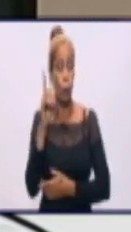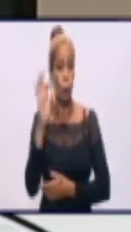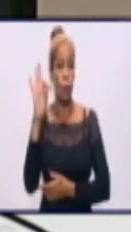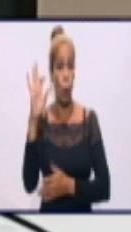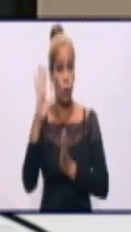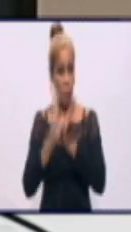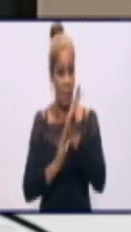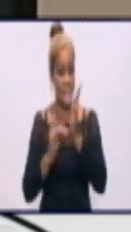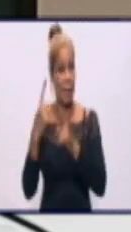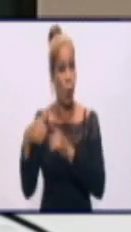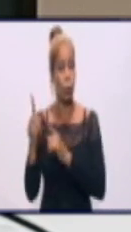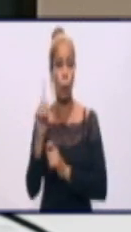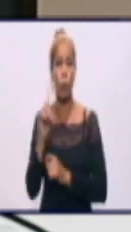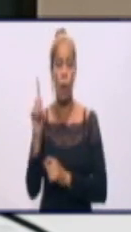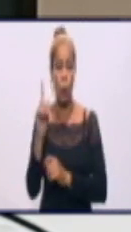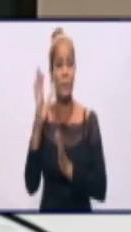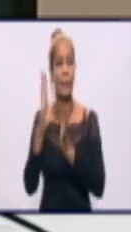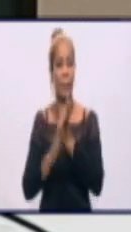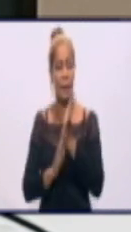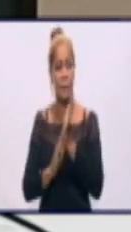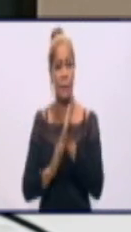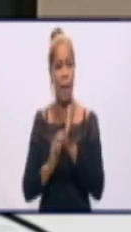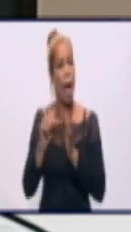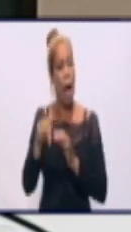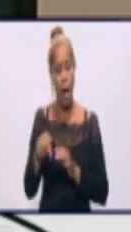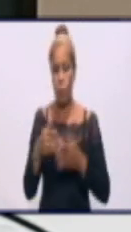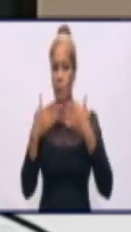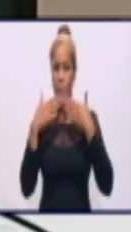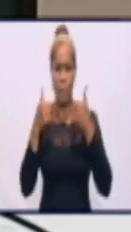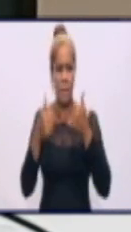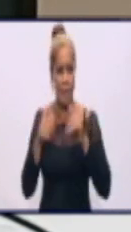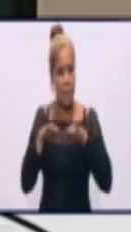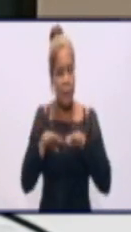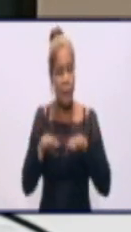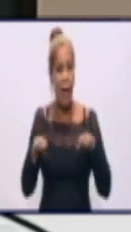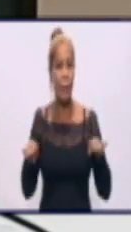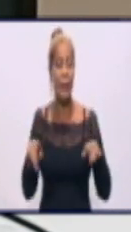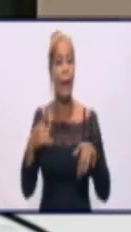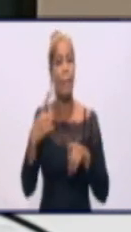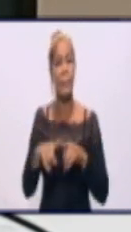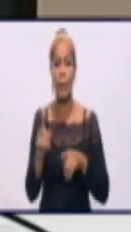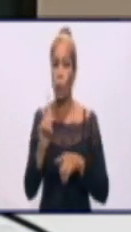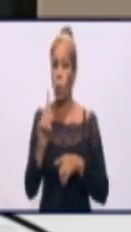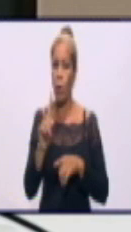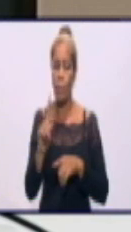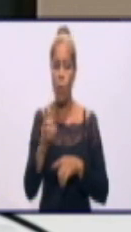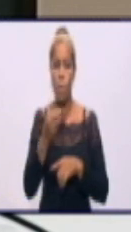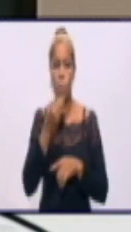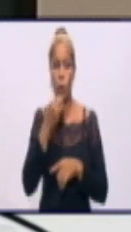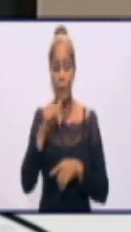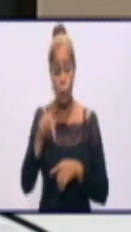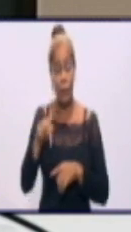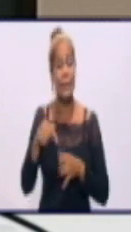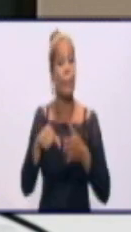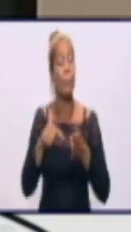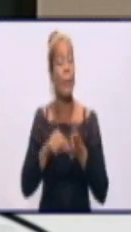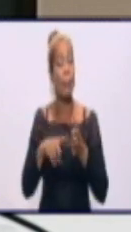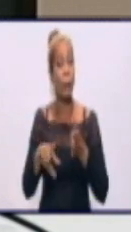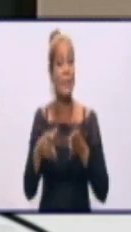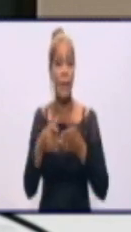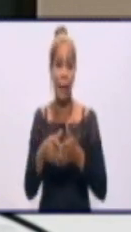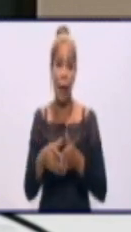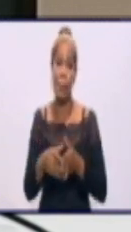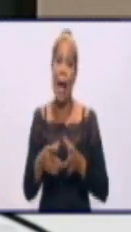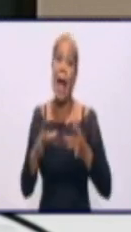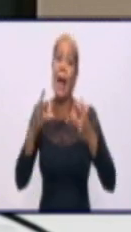afortunadamente están estables y afortunadamente acá en la provincia nosotros no hemos tenido que lamentar hasta el momento ningún niño